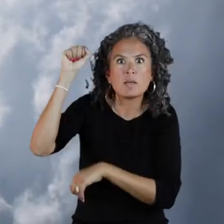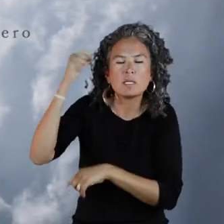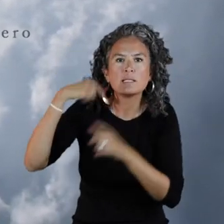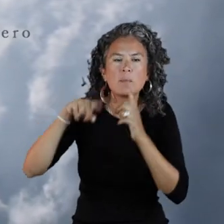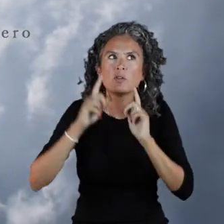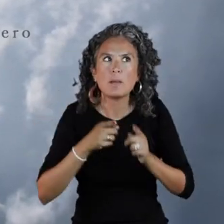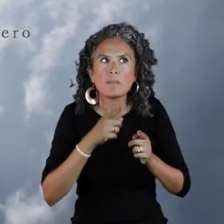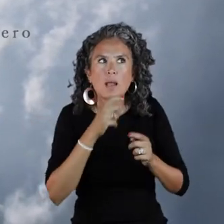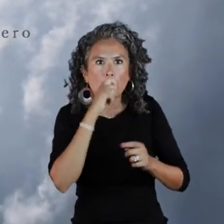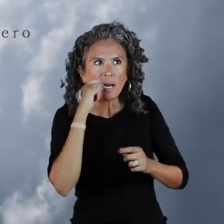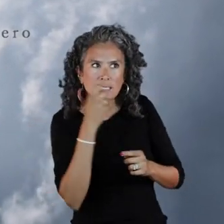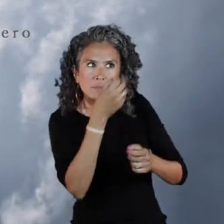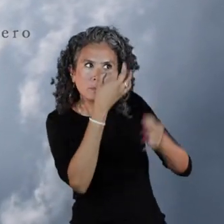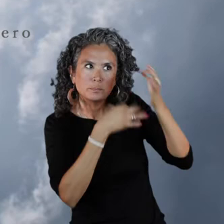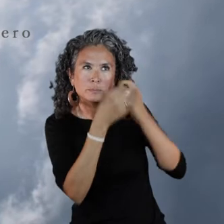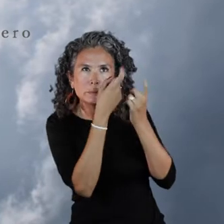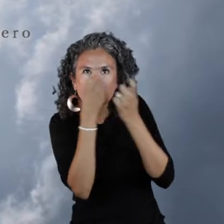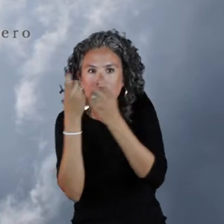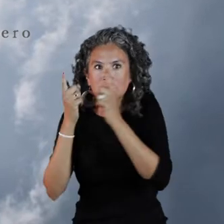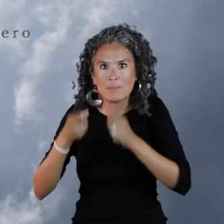feministas, también tenía prácticas muy machistas.